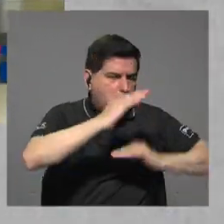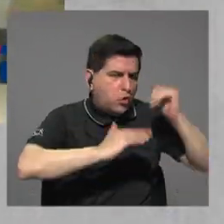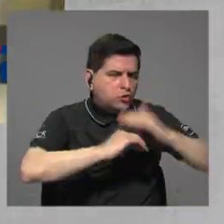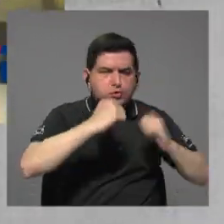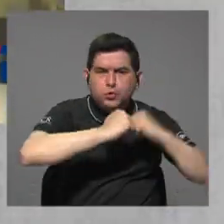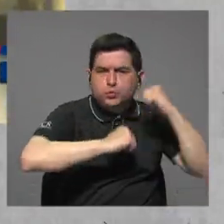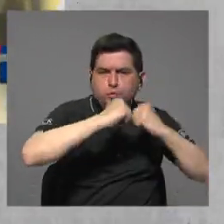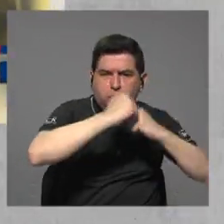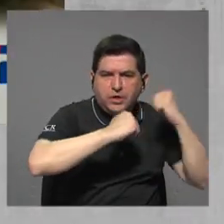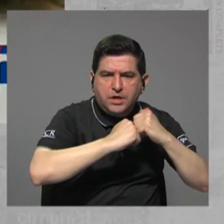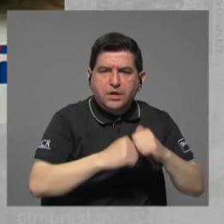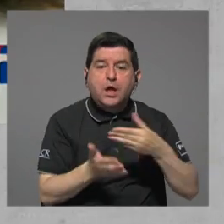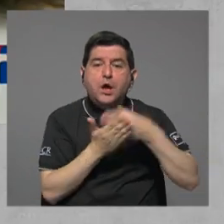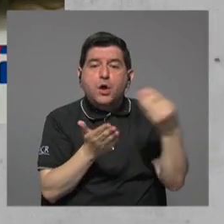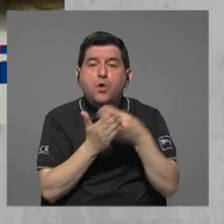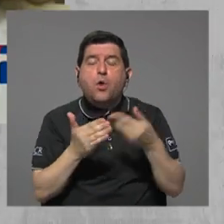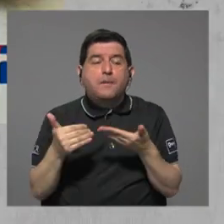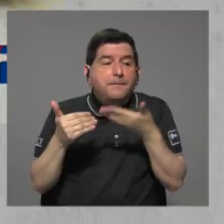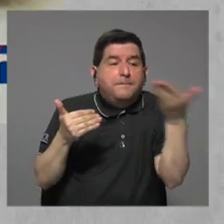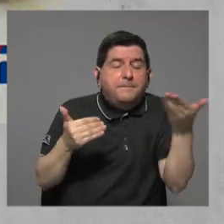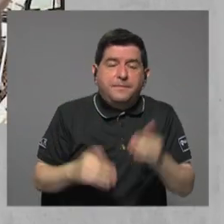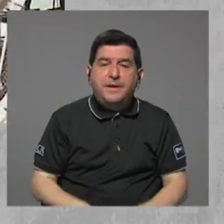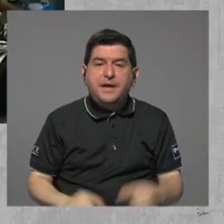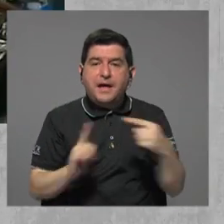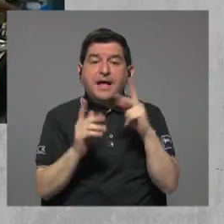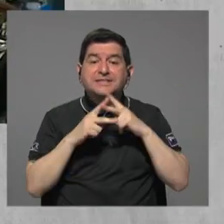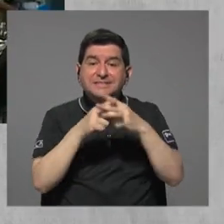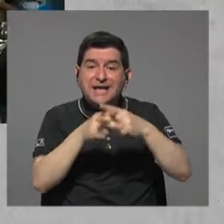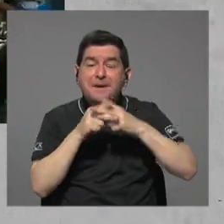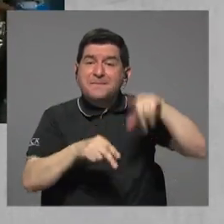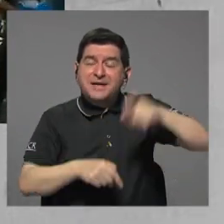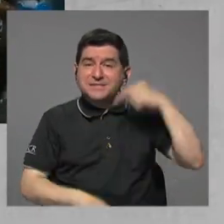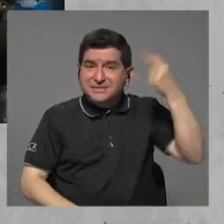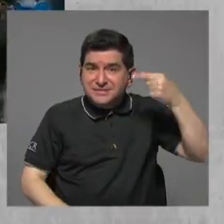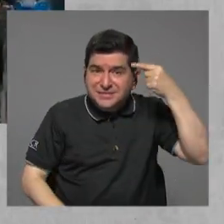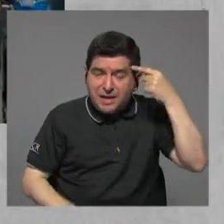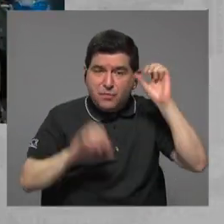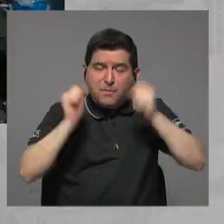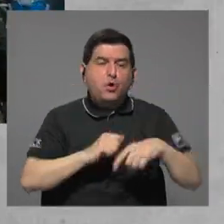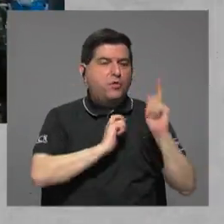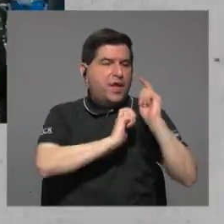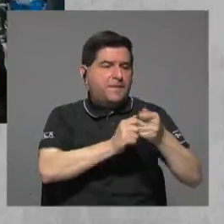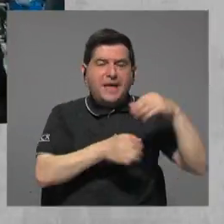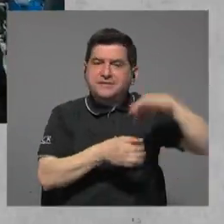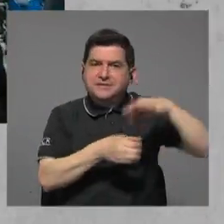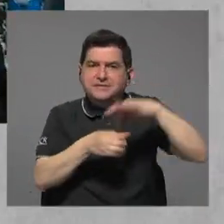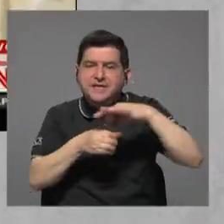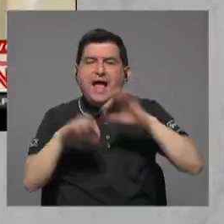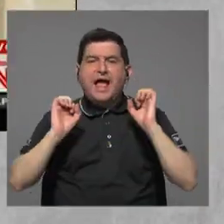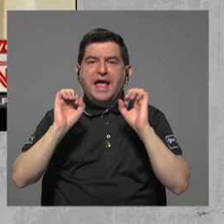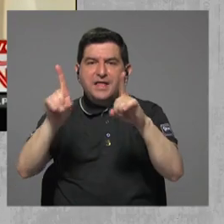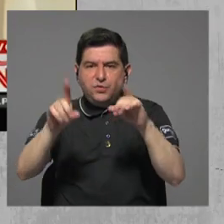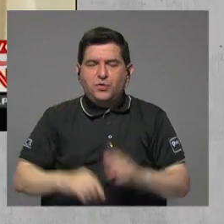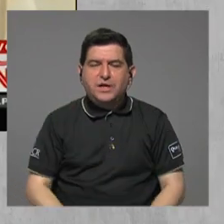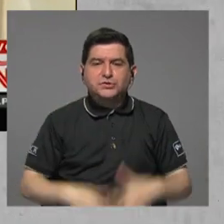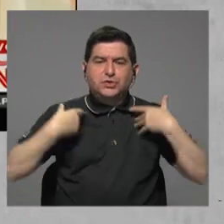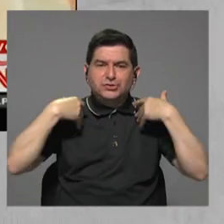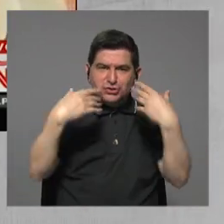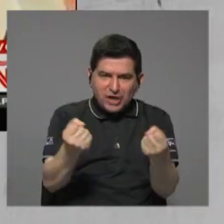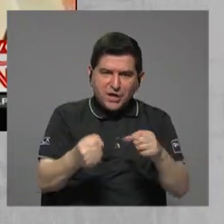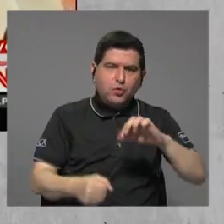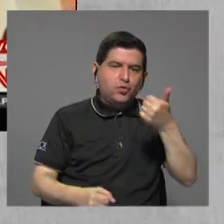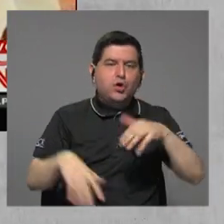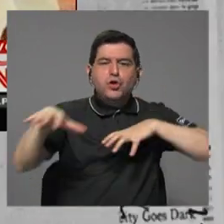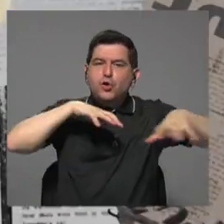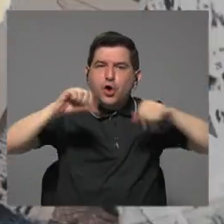de infraestructura, la compra de bienes y hasta los préstamos que requiere gobierno para pesca, agricultura, educación, salud y